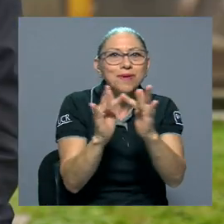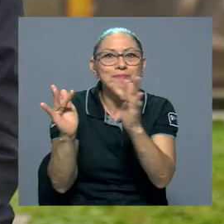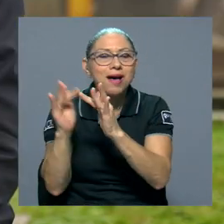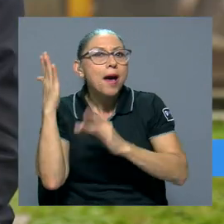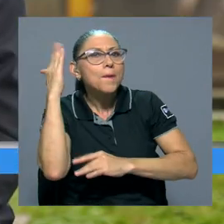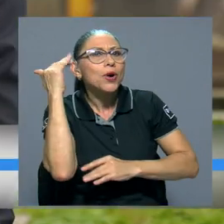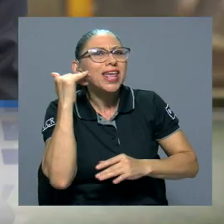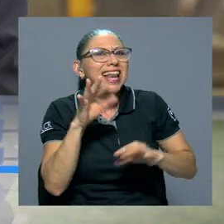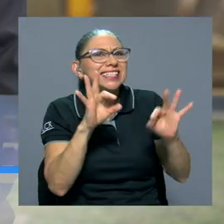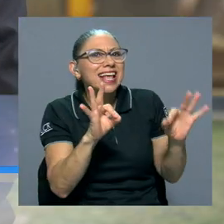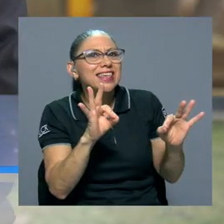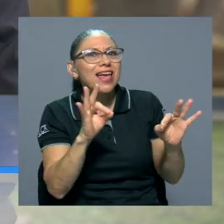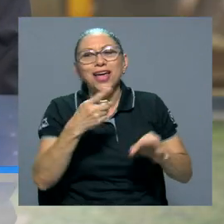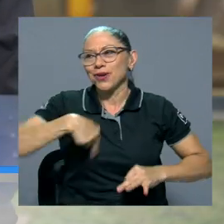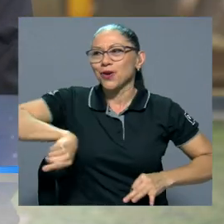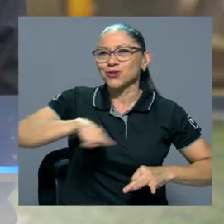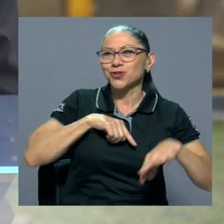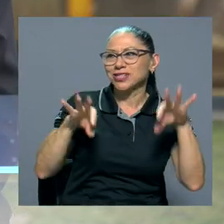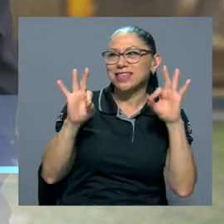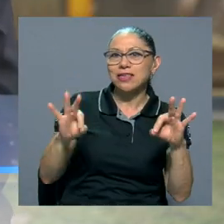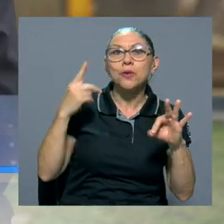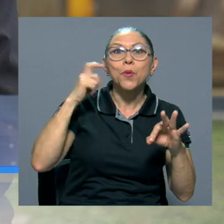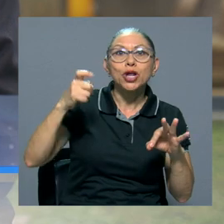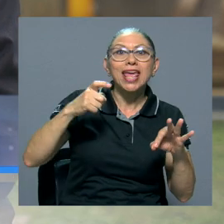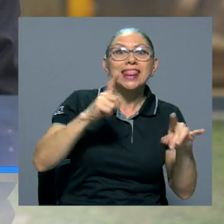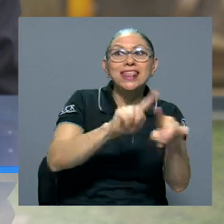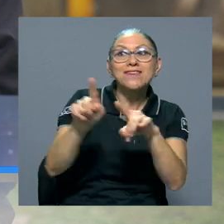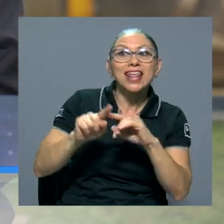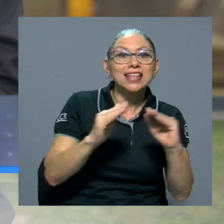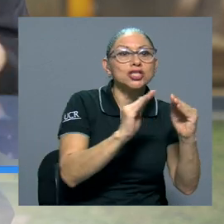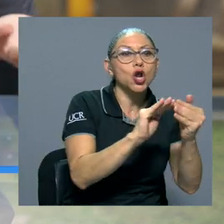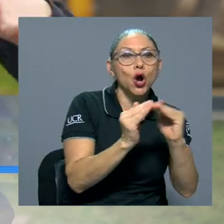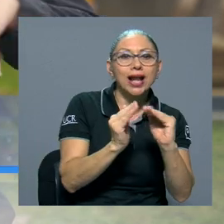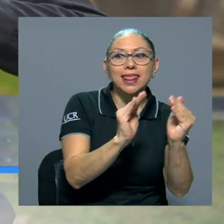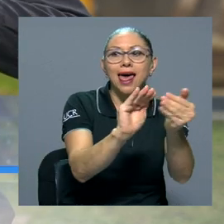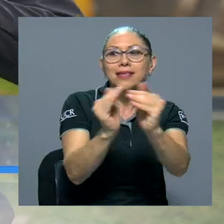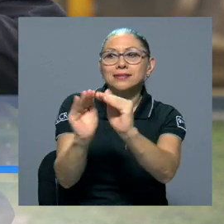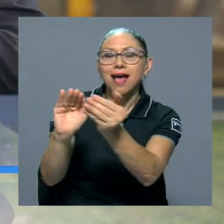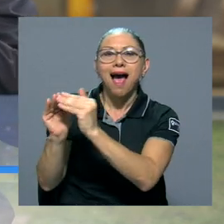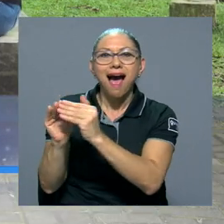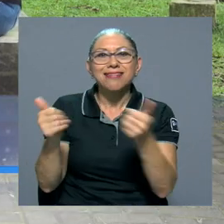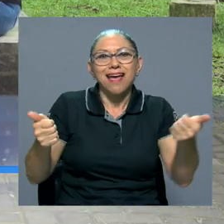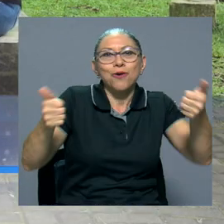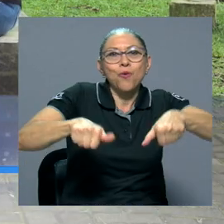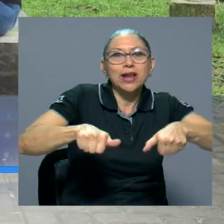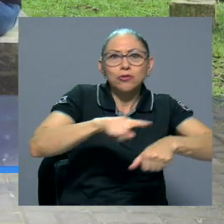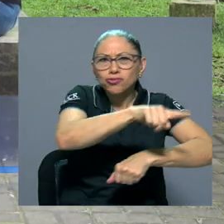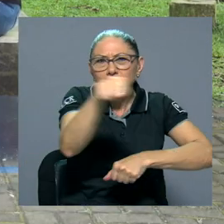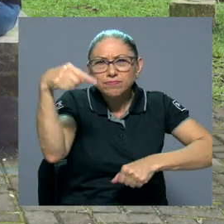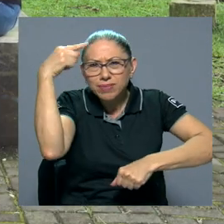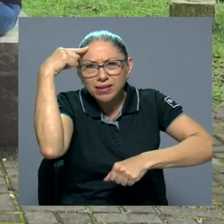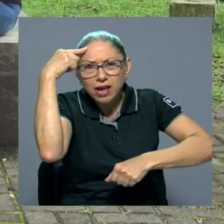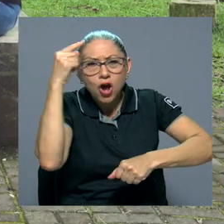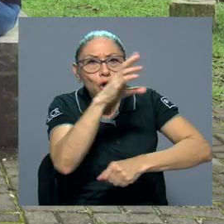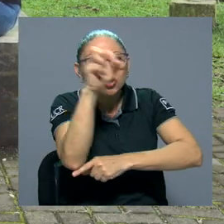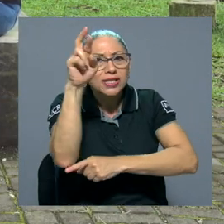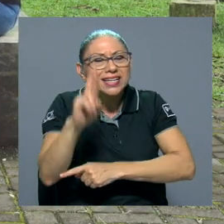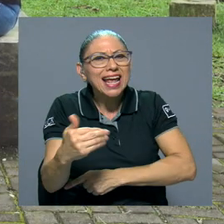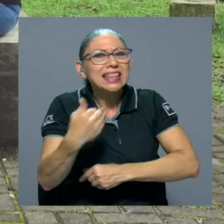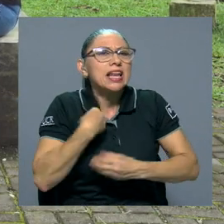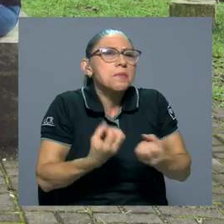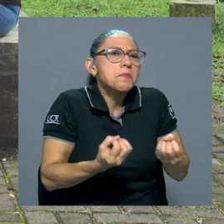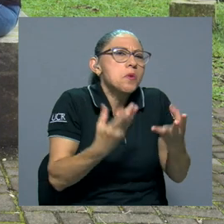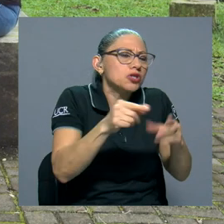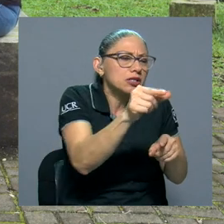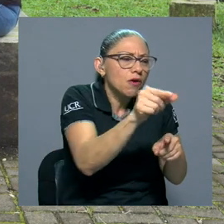bien? Nos está yendo bien porque nos estamos poniendo de acuerdo diferentes localidades. Si ustedes se imaginan, Costa Rica tiene un montón de